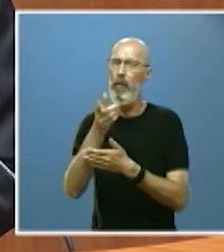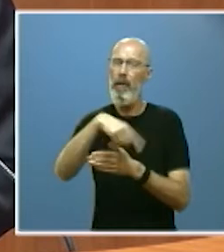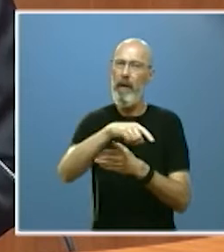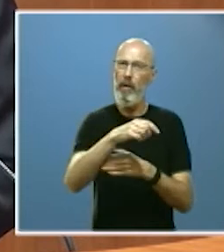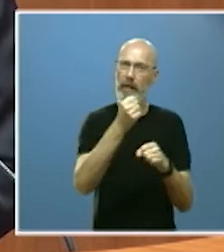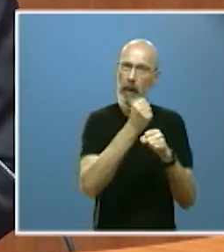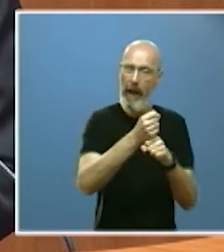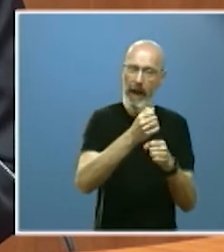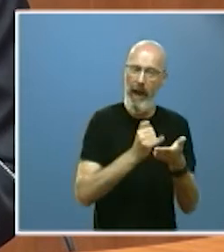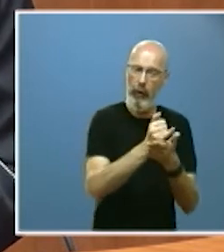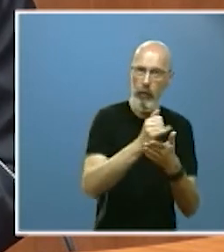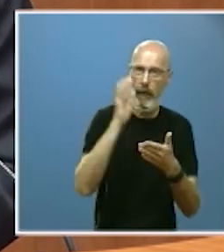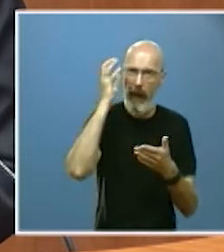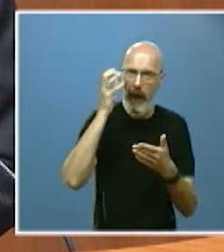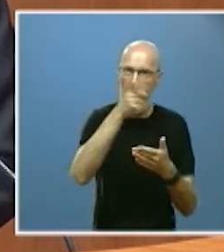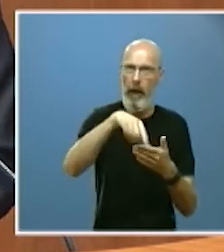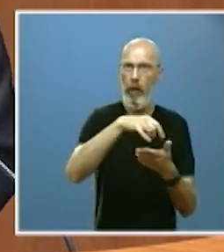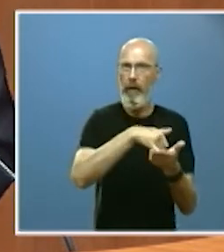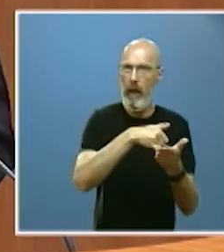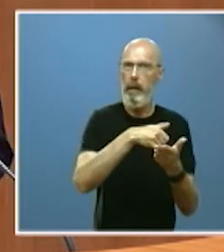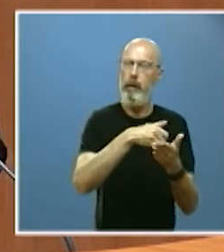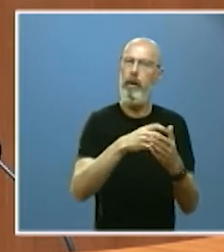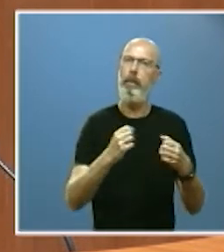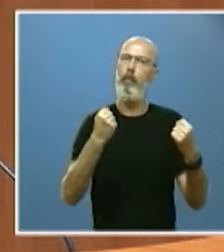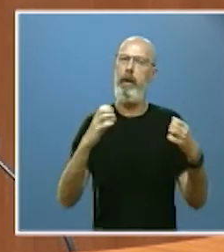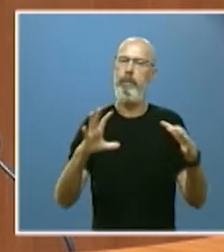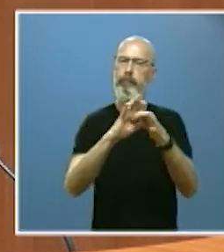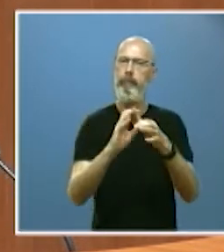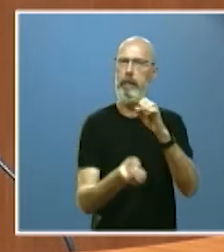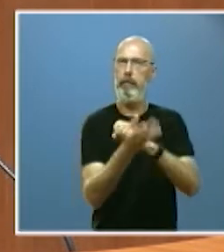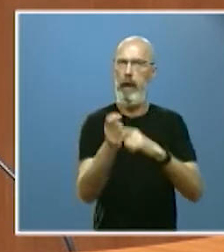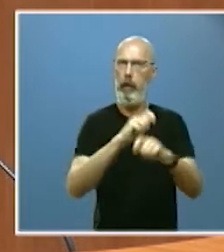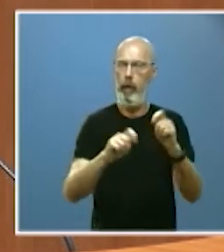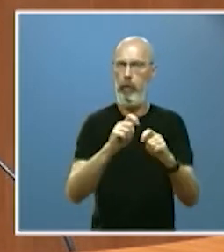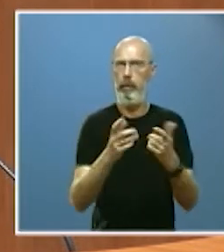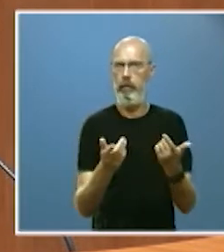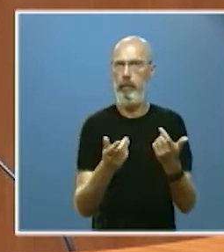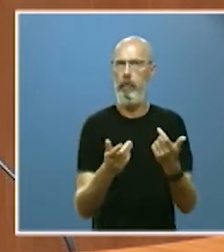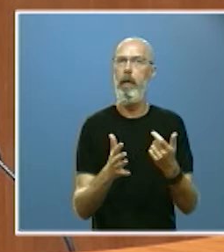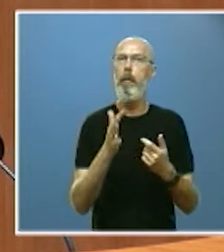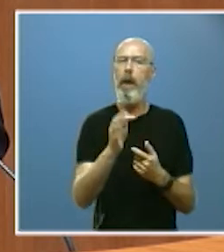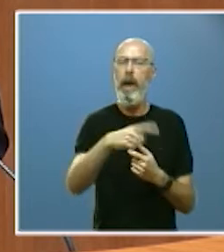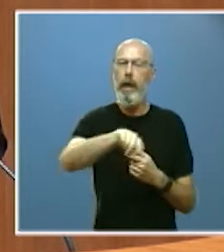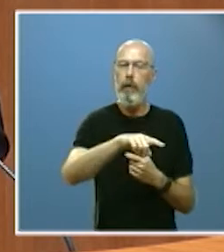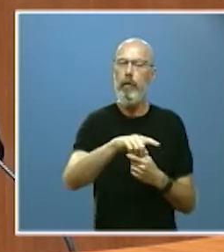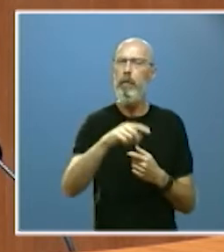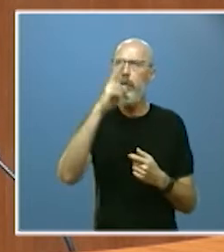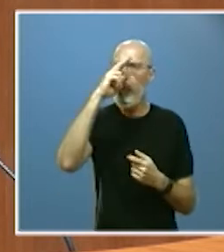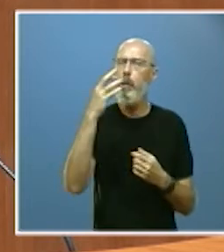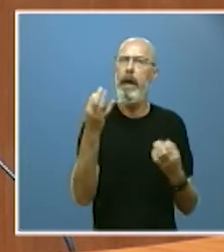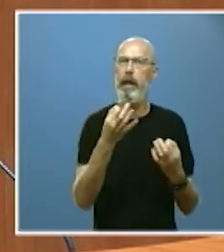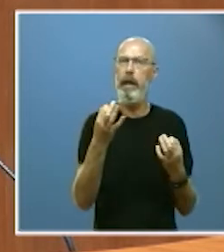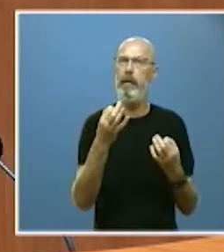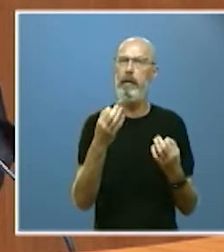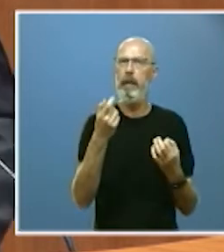y todo ello al servicio de la que sin duda es una de sus mayores preocupaciones la percepción de